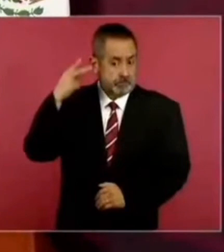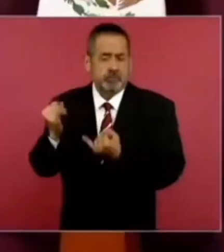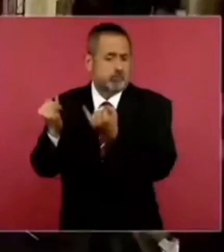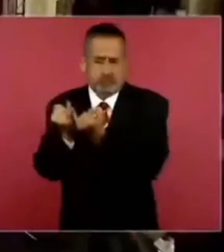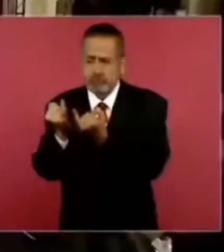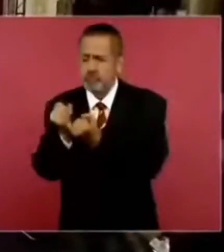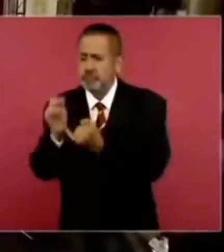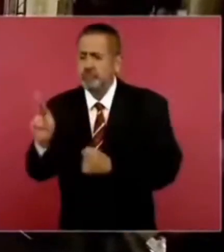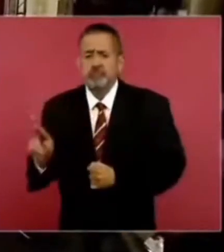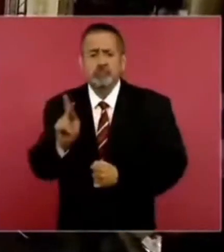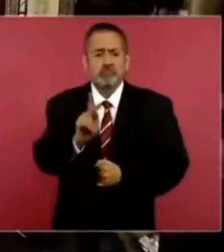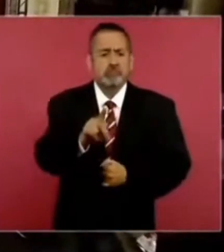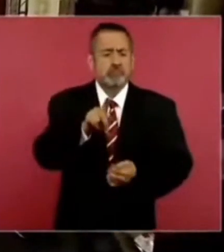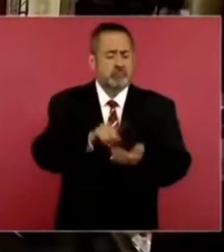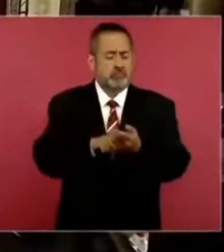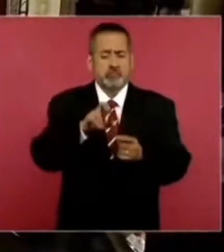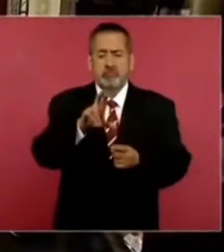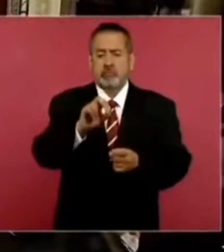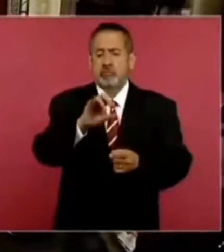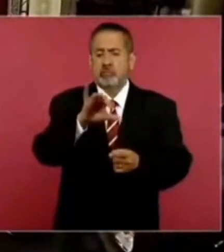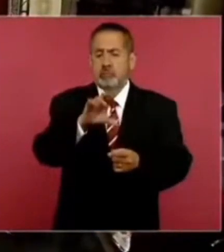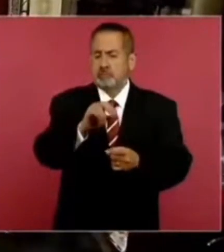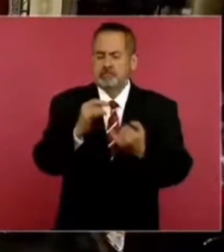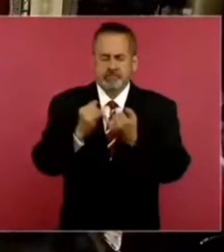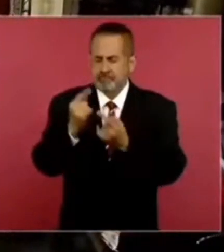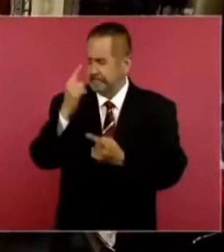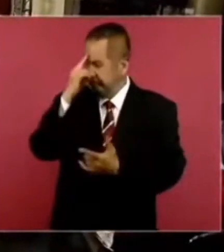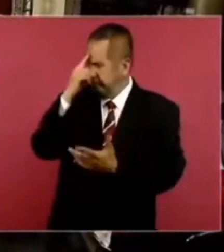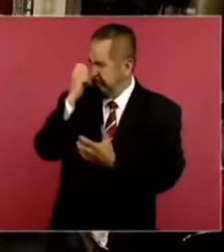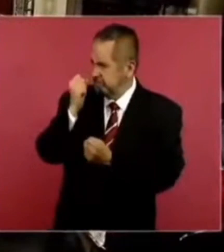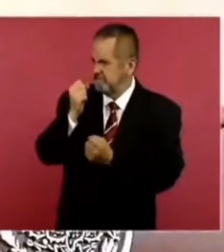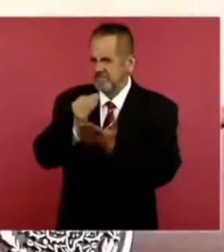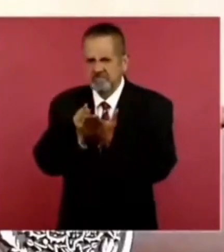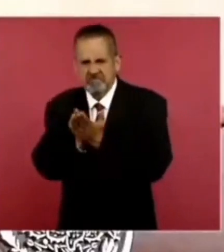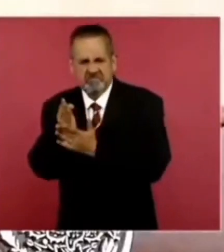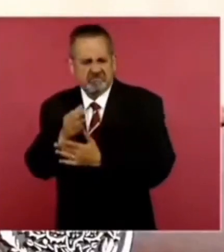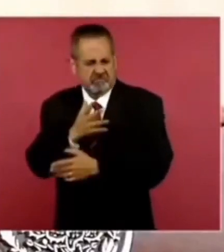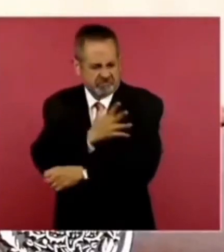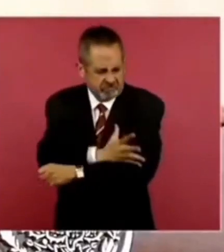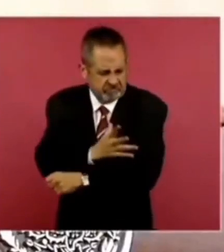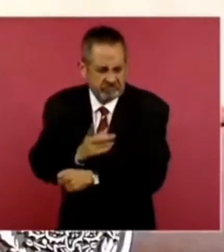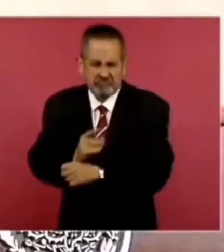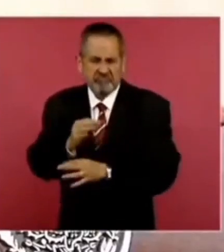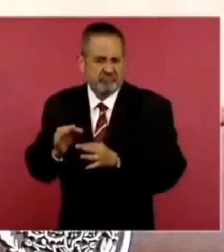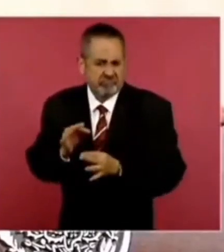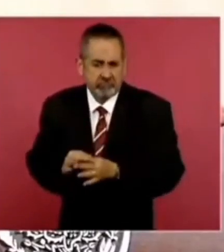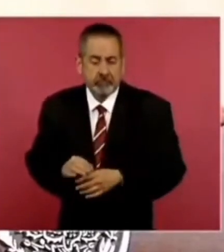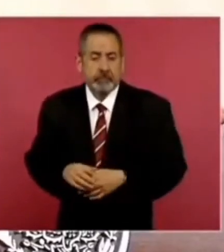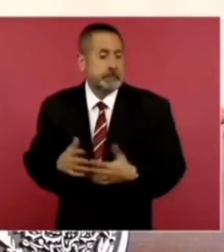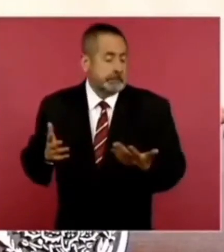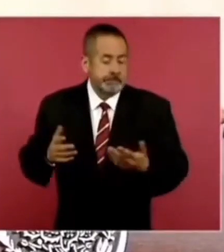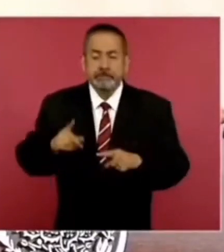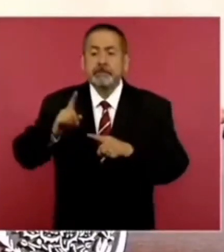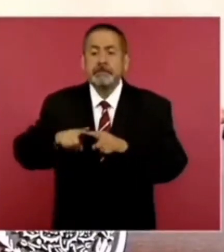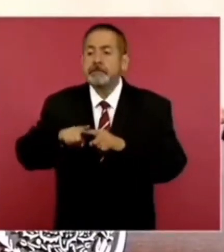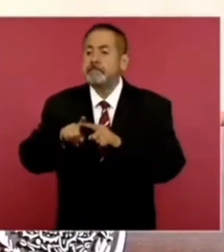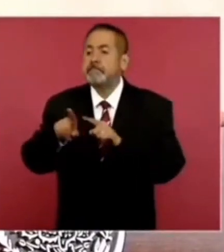Con convicciones, con principios, honestos. ¿Quién va a decidir?